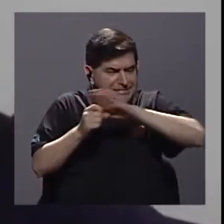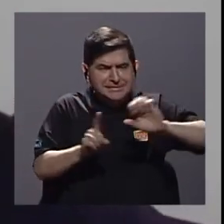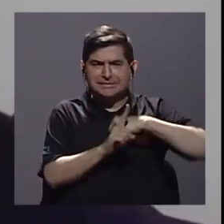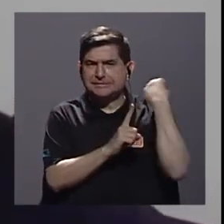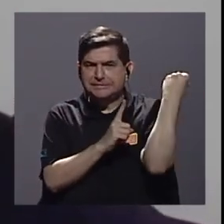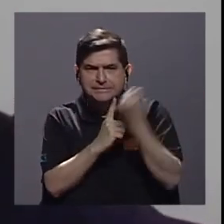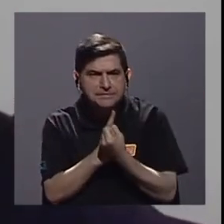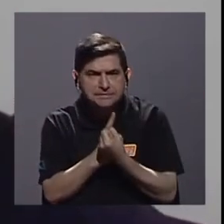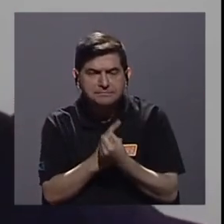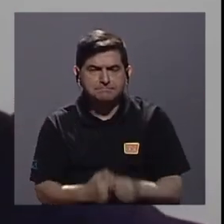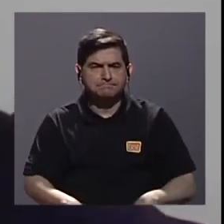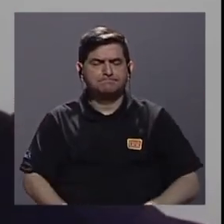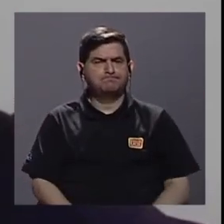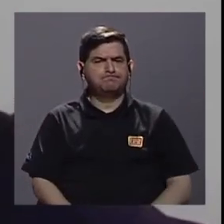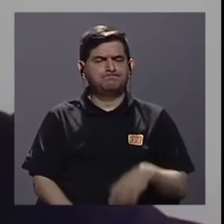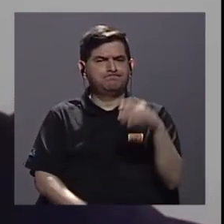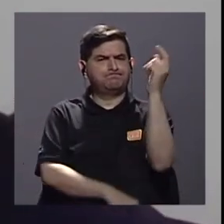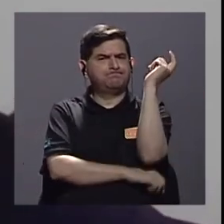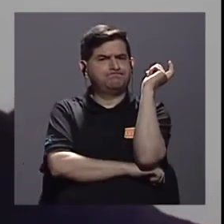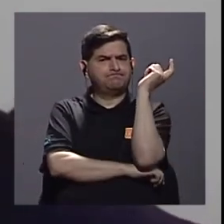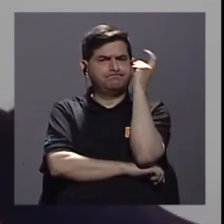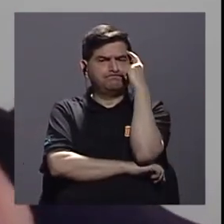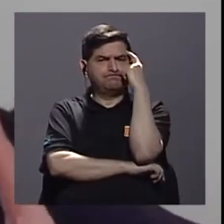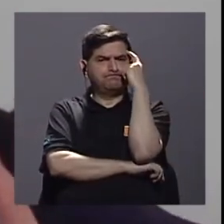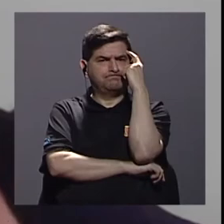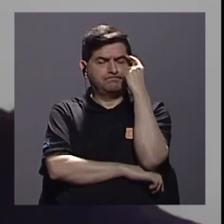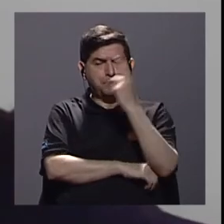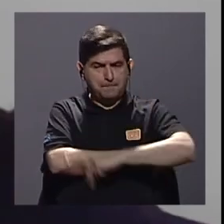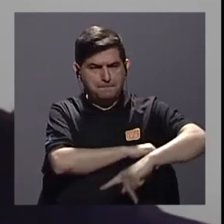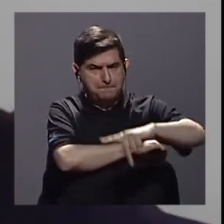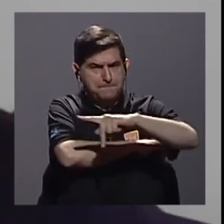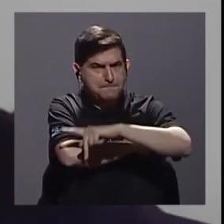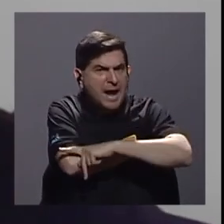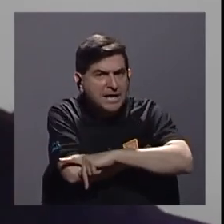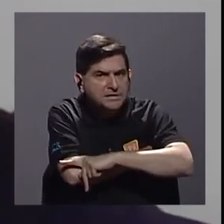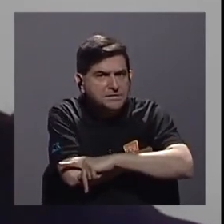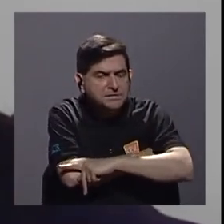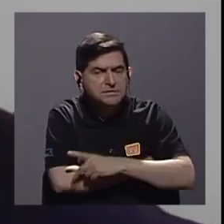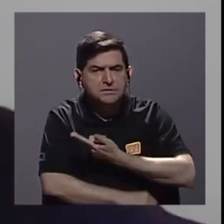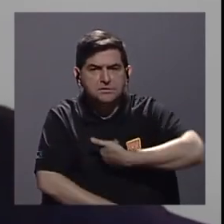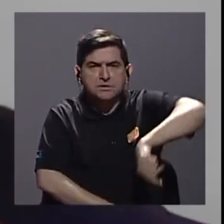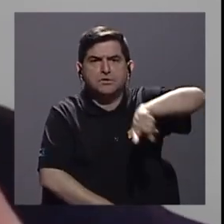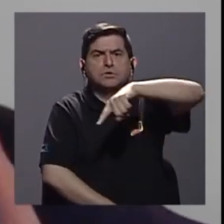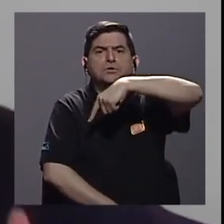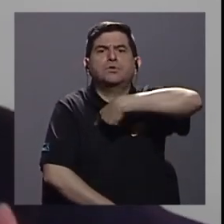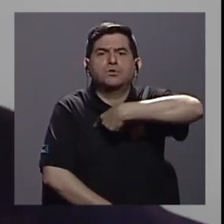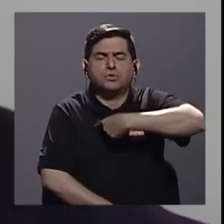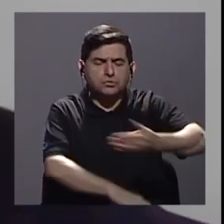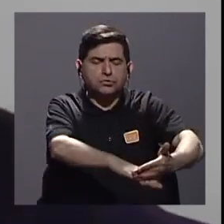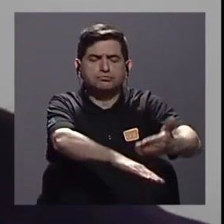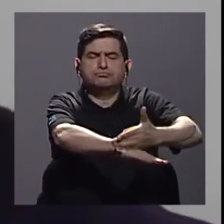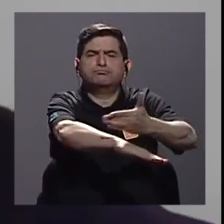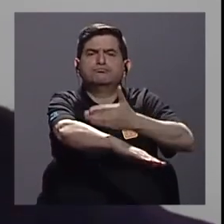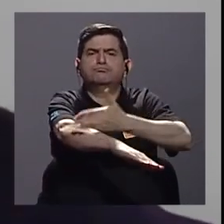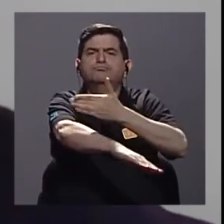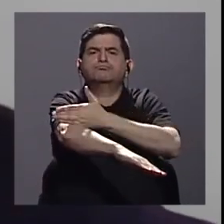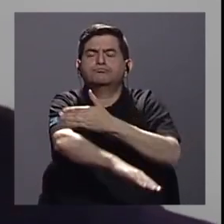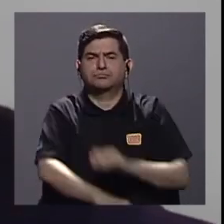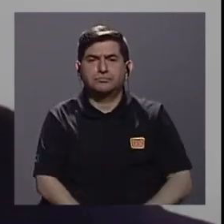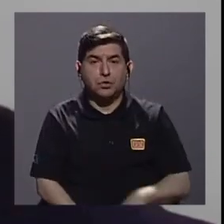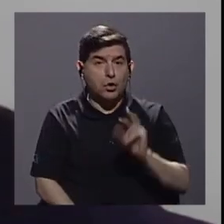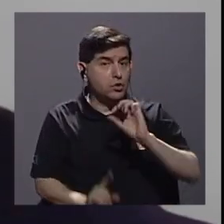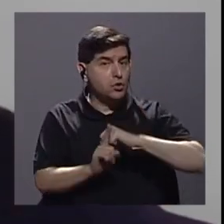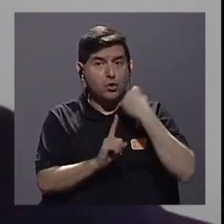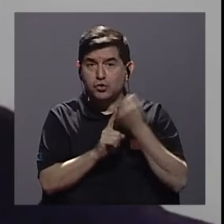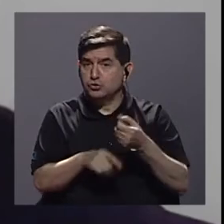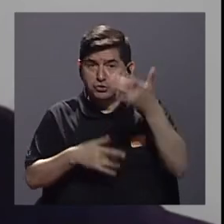situación para ver cómo, como país, logramos avanzar, ¿verdad?, que no es un